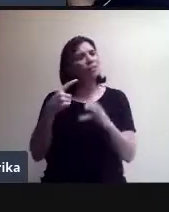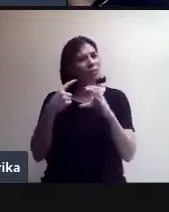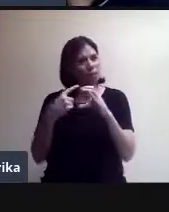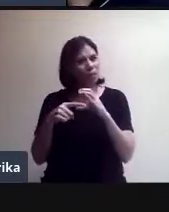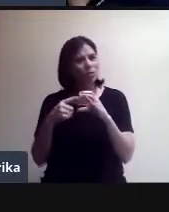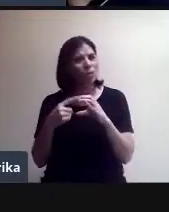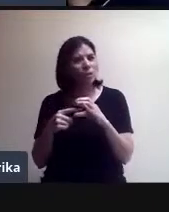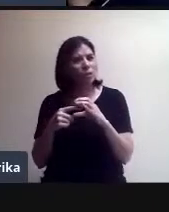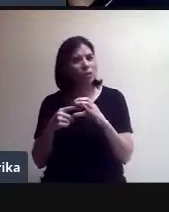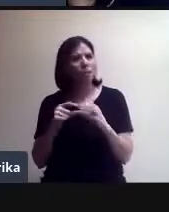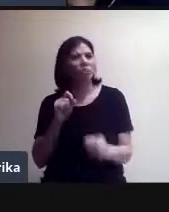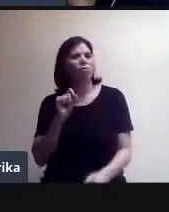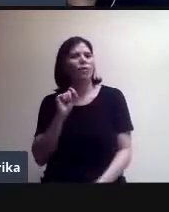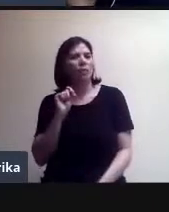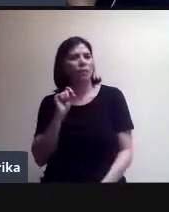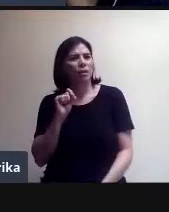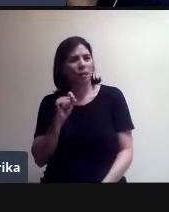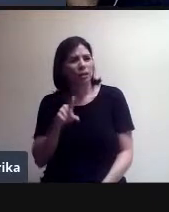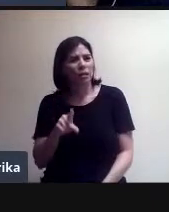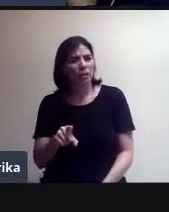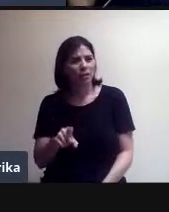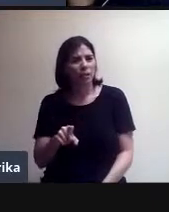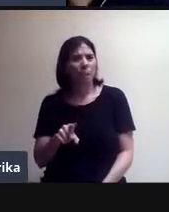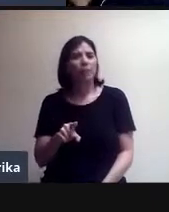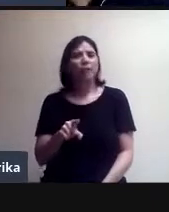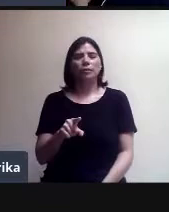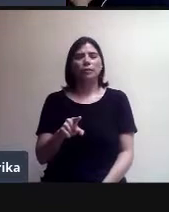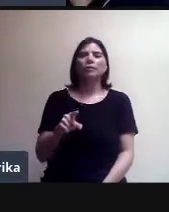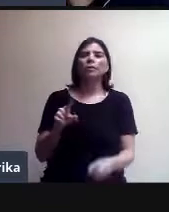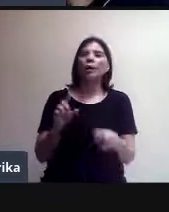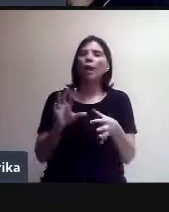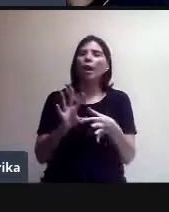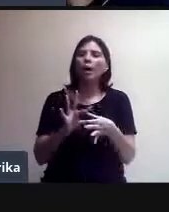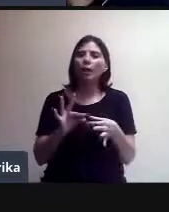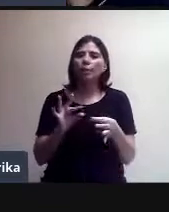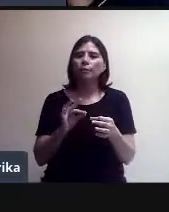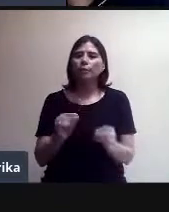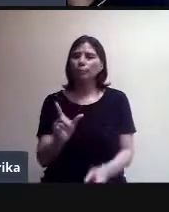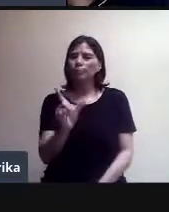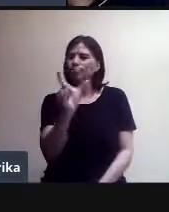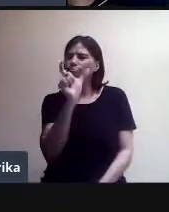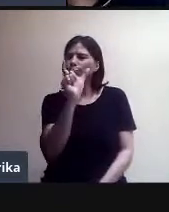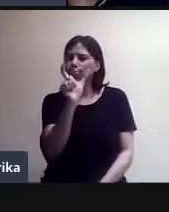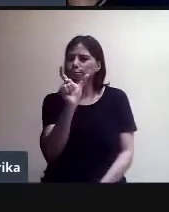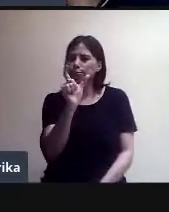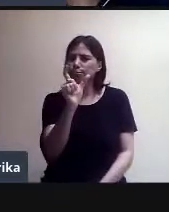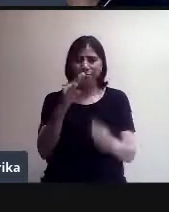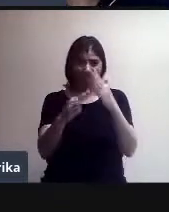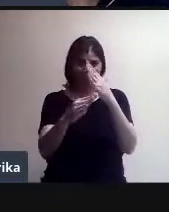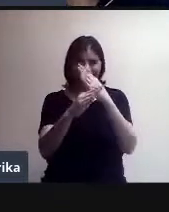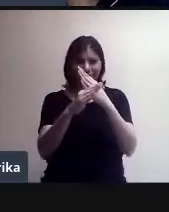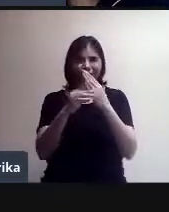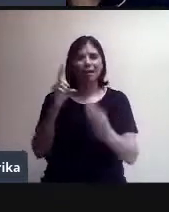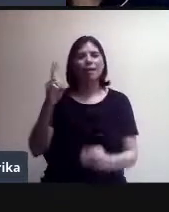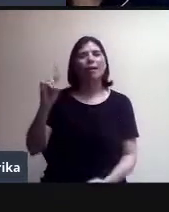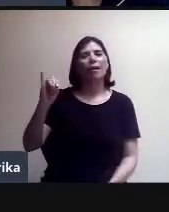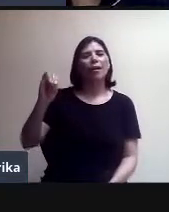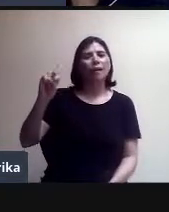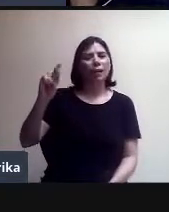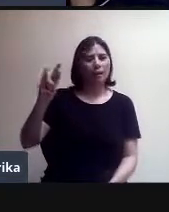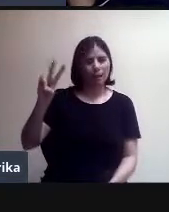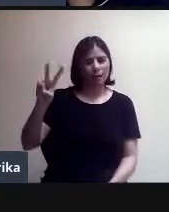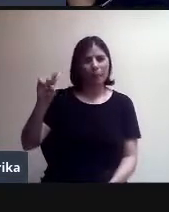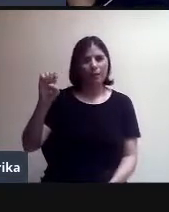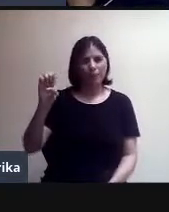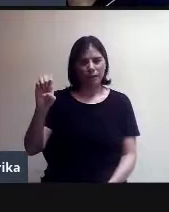está refiriendo a una carpeta de Drive que va a parecer que se va a llamar Meet Recordings o en español